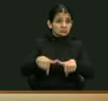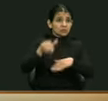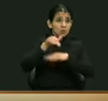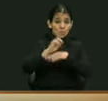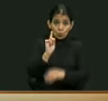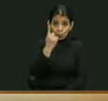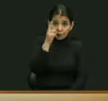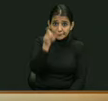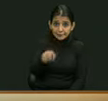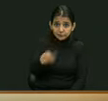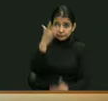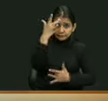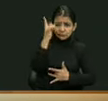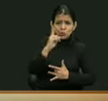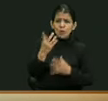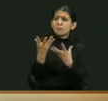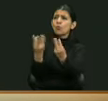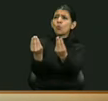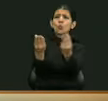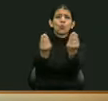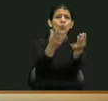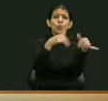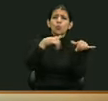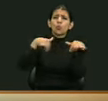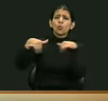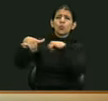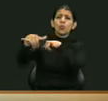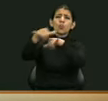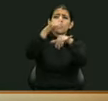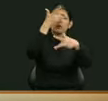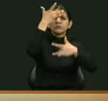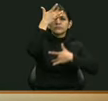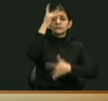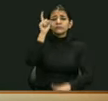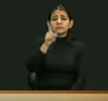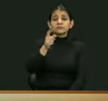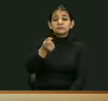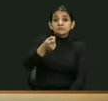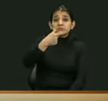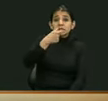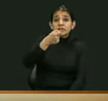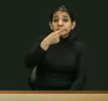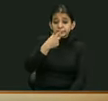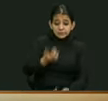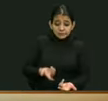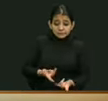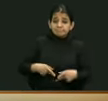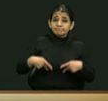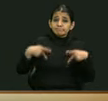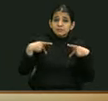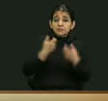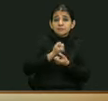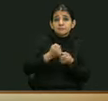que necesitan los medicamentos para poder sobrevivir.